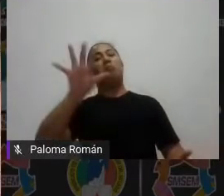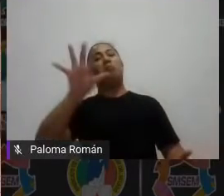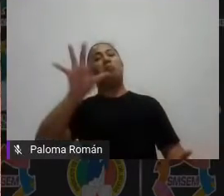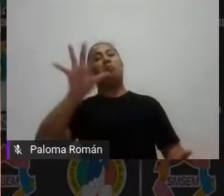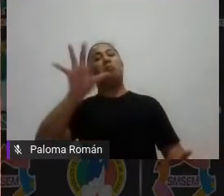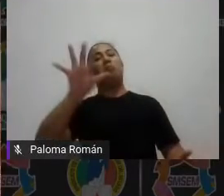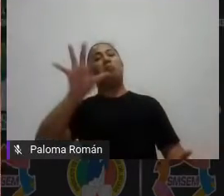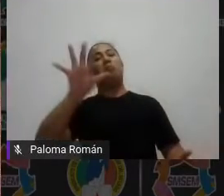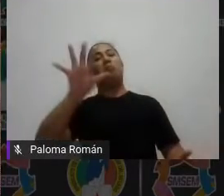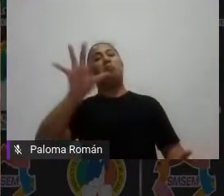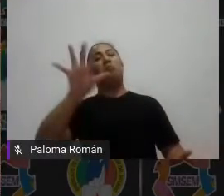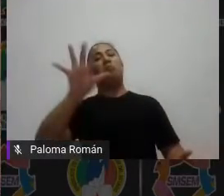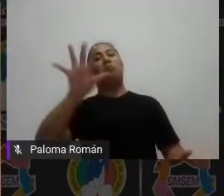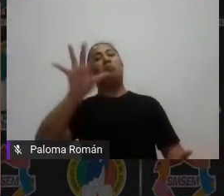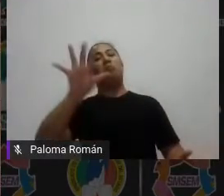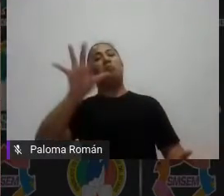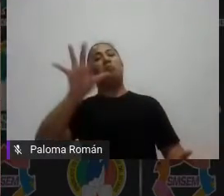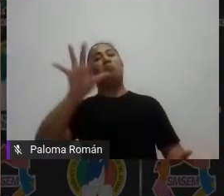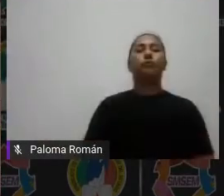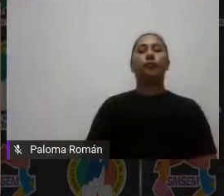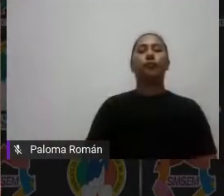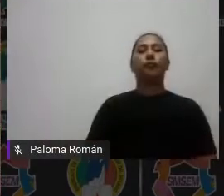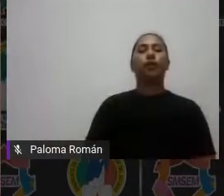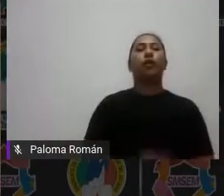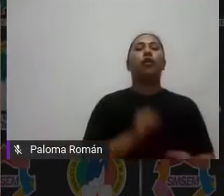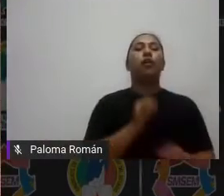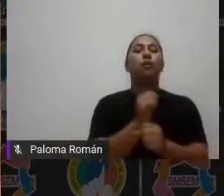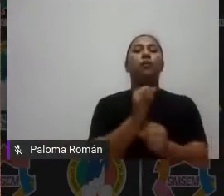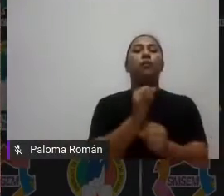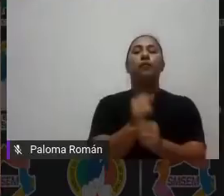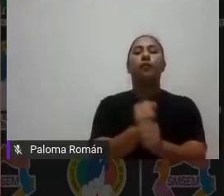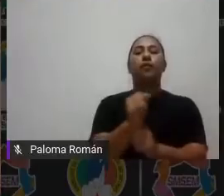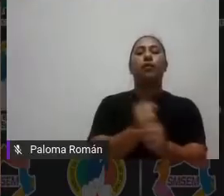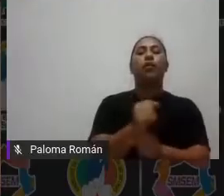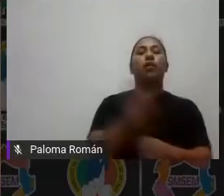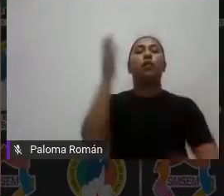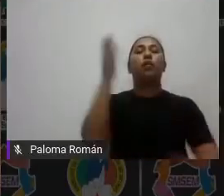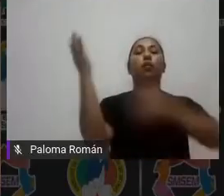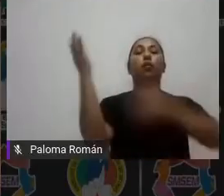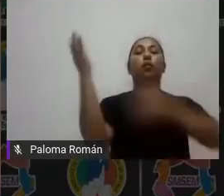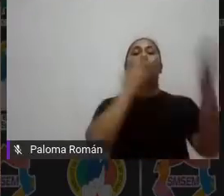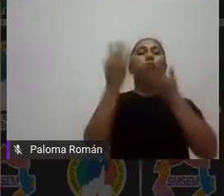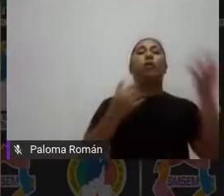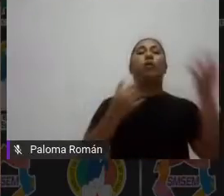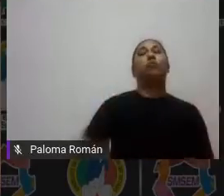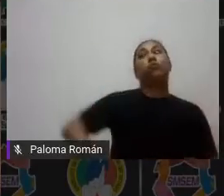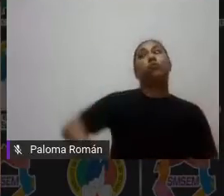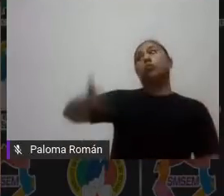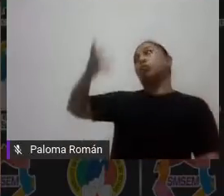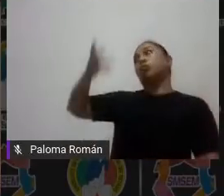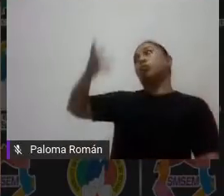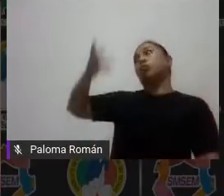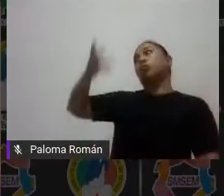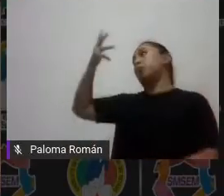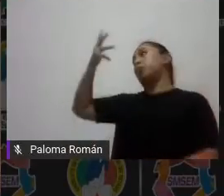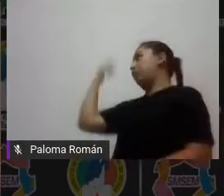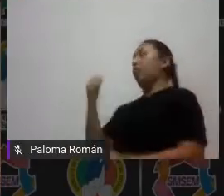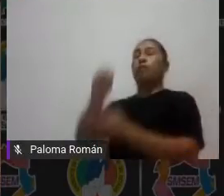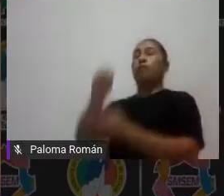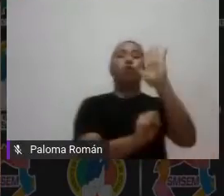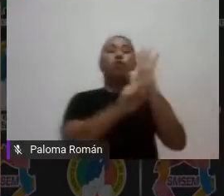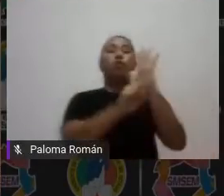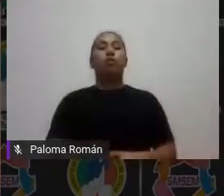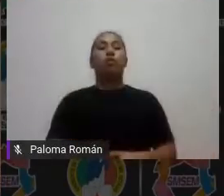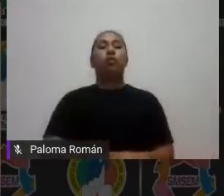del fenómeno que han venido estudiando investigando las últimas semanas y sólo pueden exponer